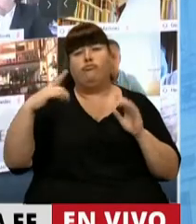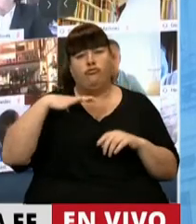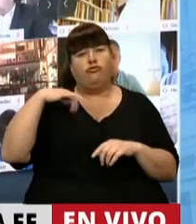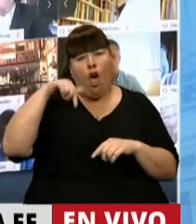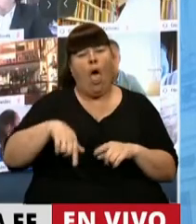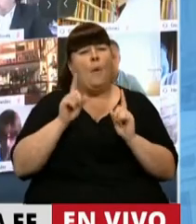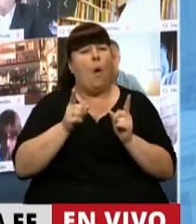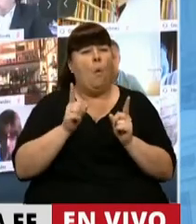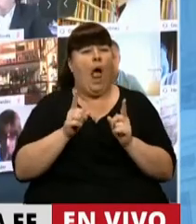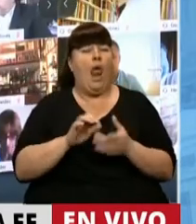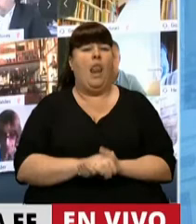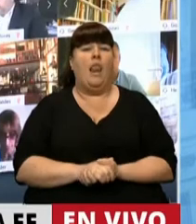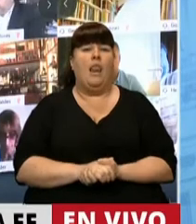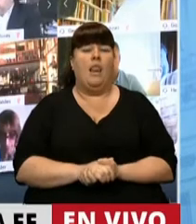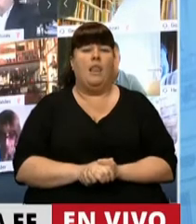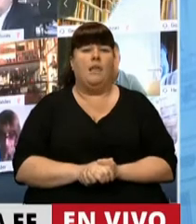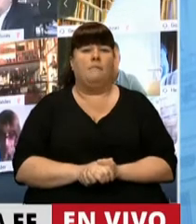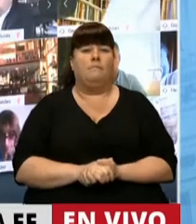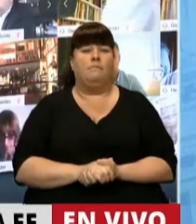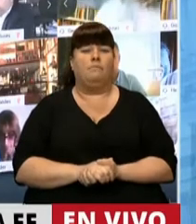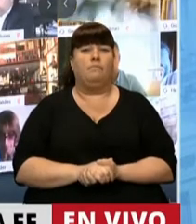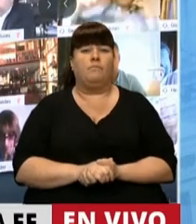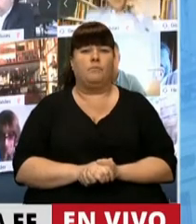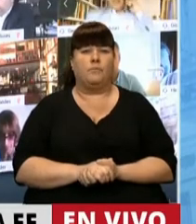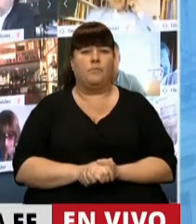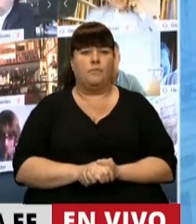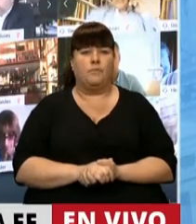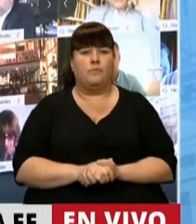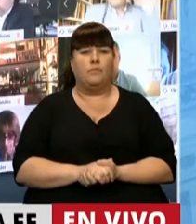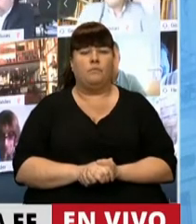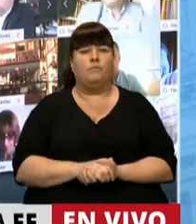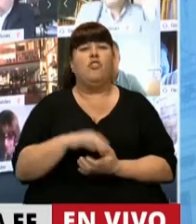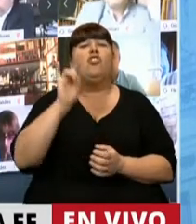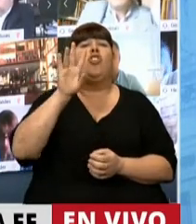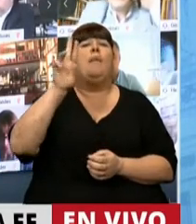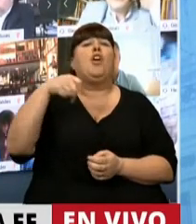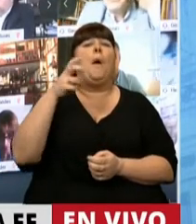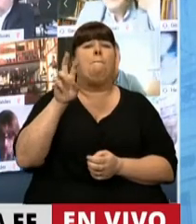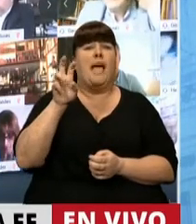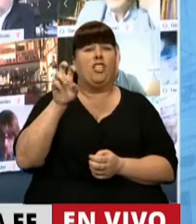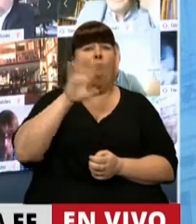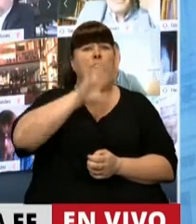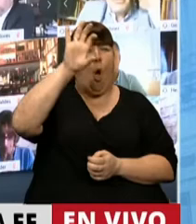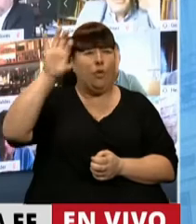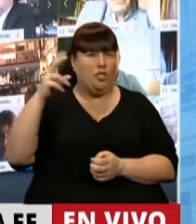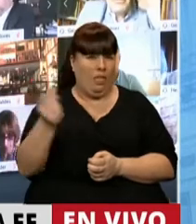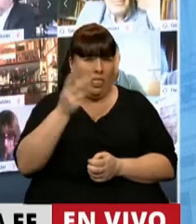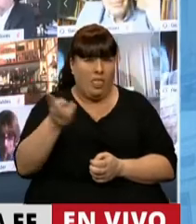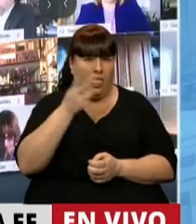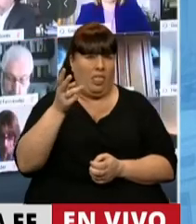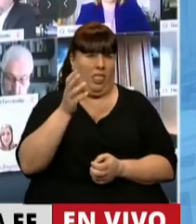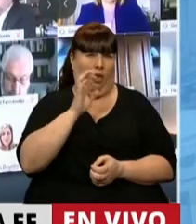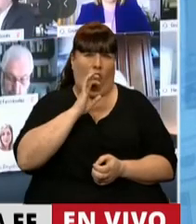transitando la misma solamente con las pensiones provinciales que son muy magras,